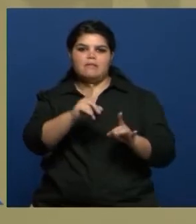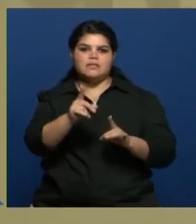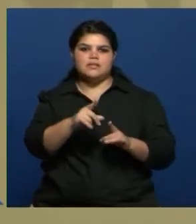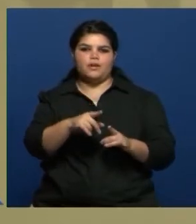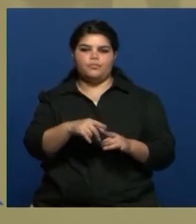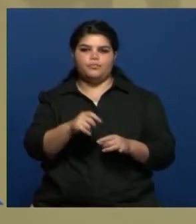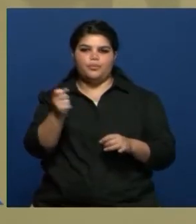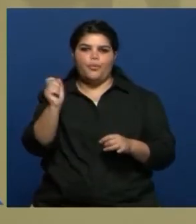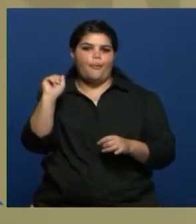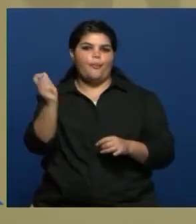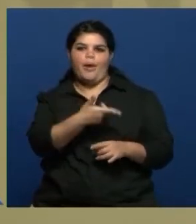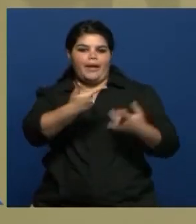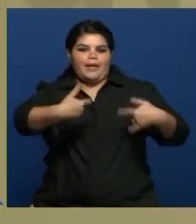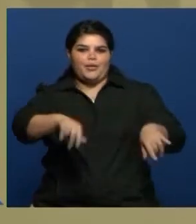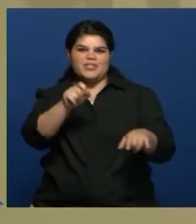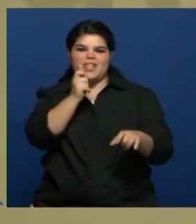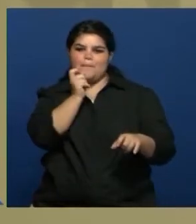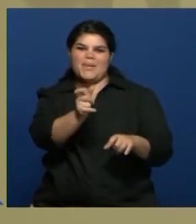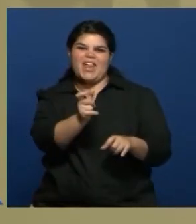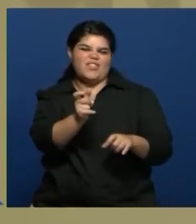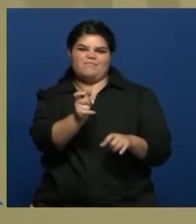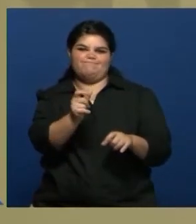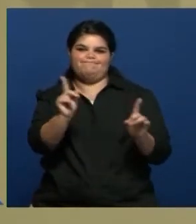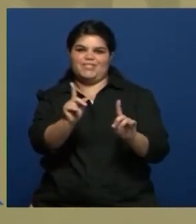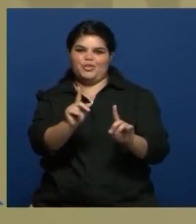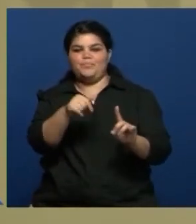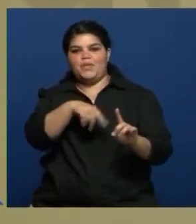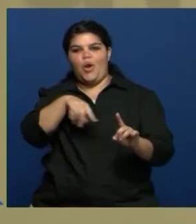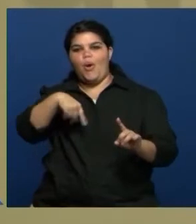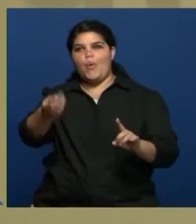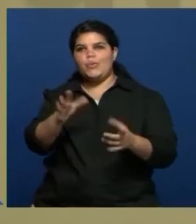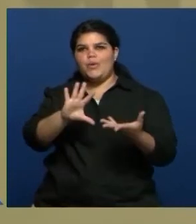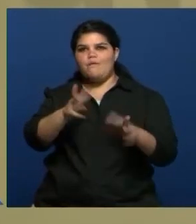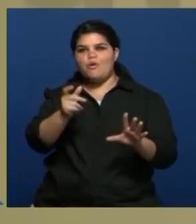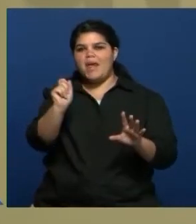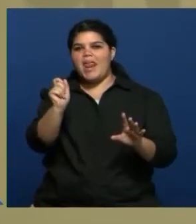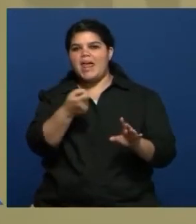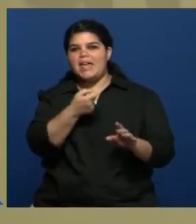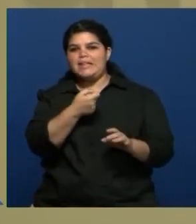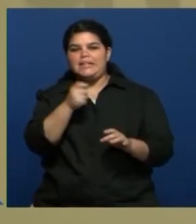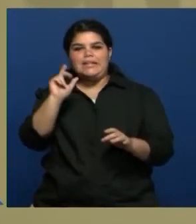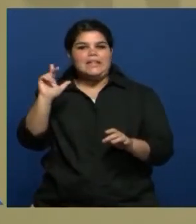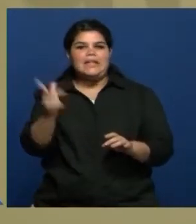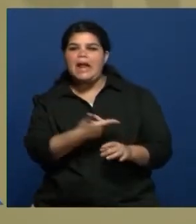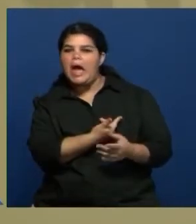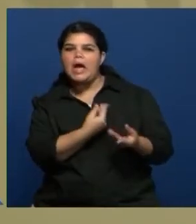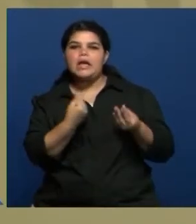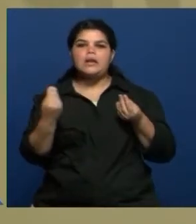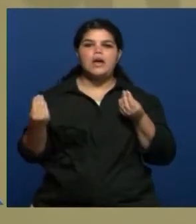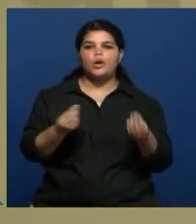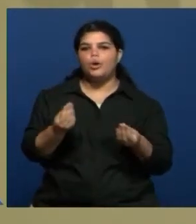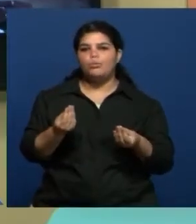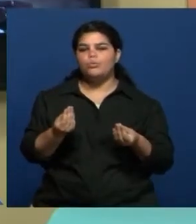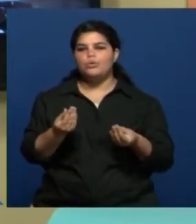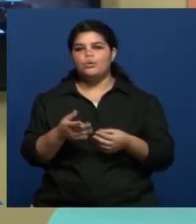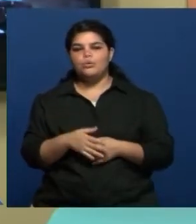porque tiene una connotación negativa, pero es como, como raras las escenas, tienen cuestiones naturalistas y de todo. Todo de